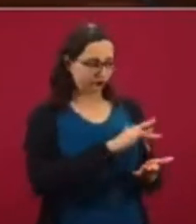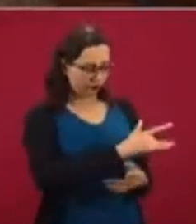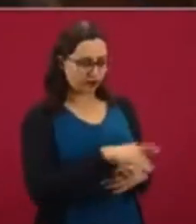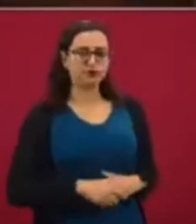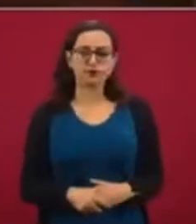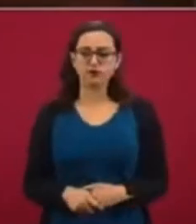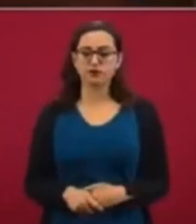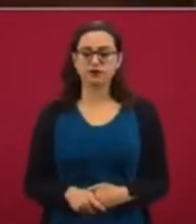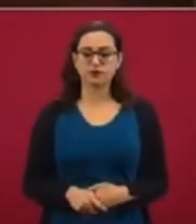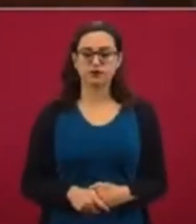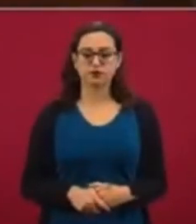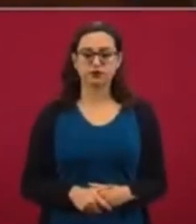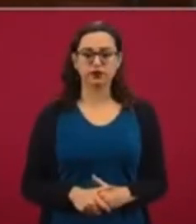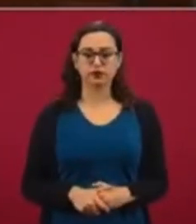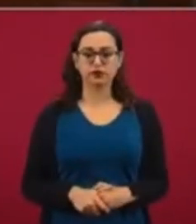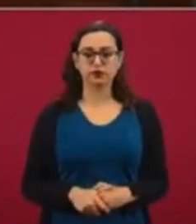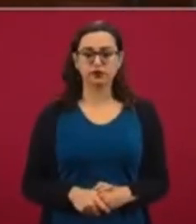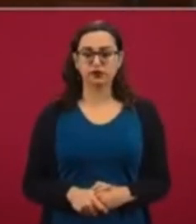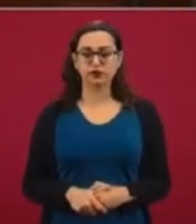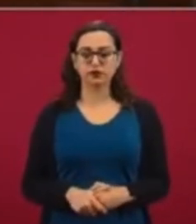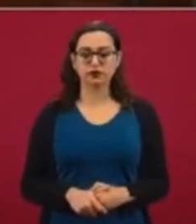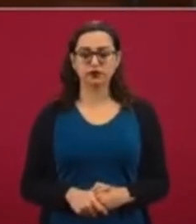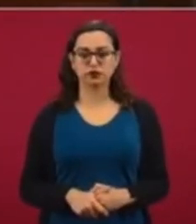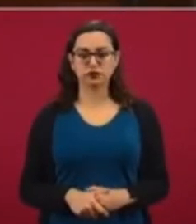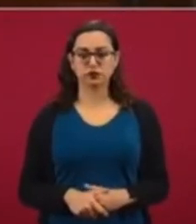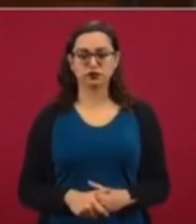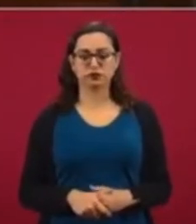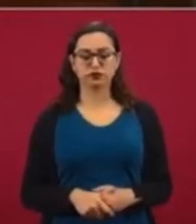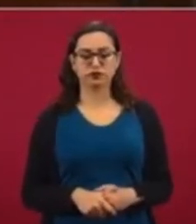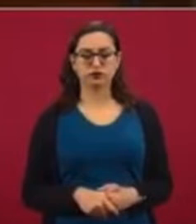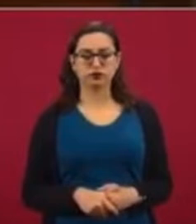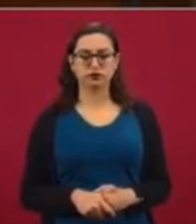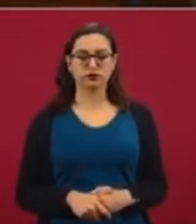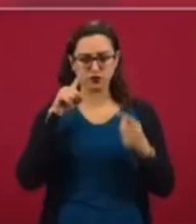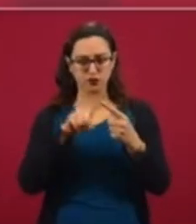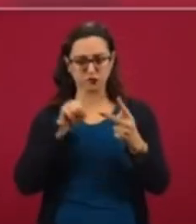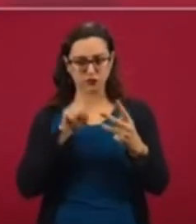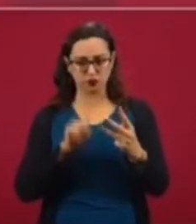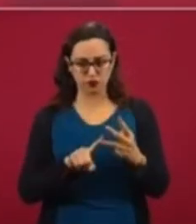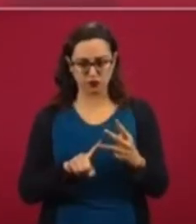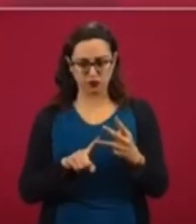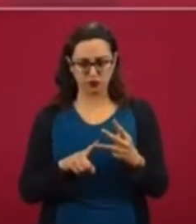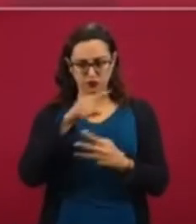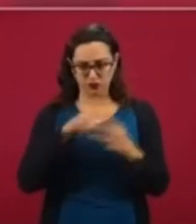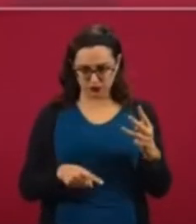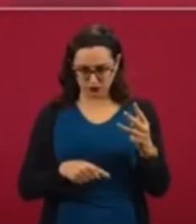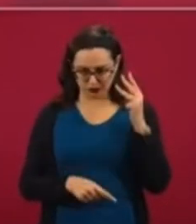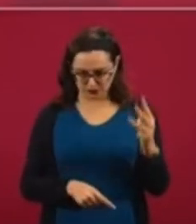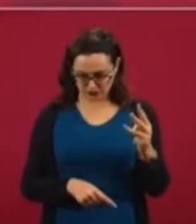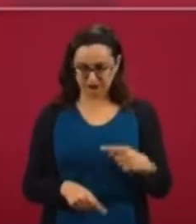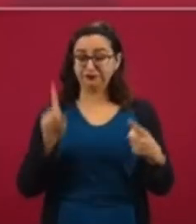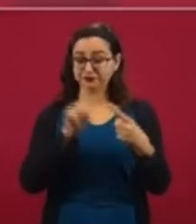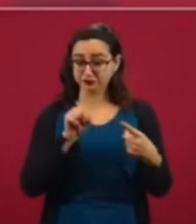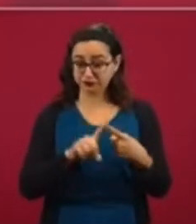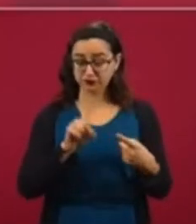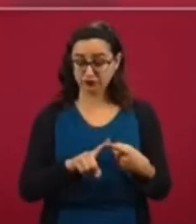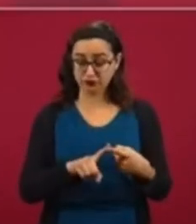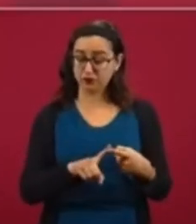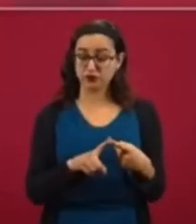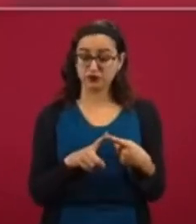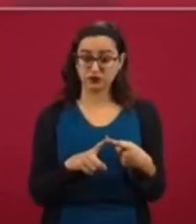Y que desgraciadamente son los principales orquestadores de estos ataques. Nosotros no tenemos ningún grupo de